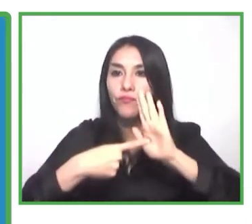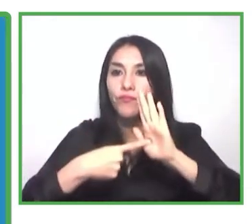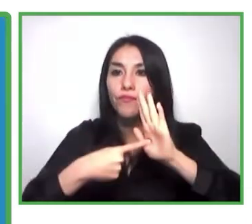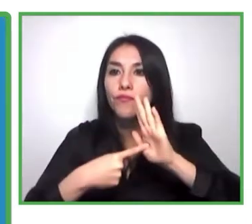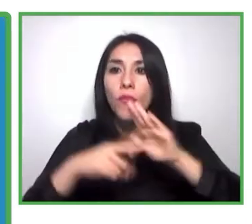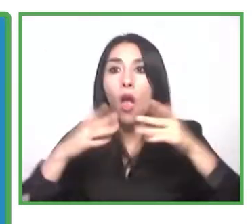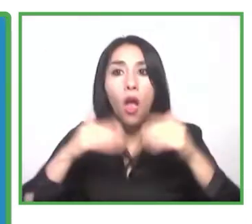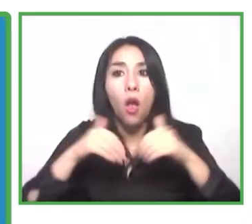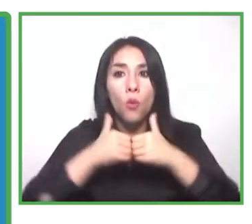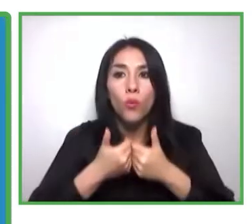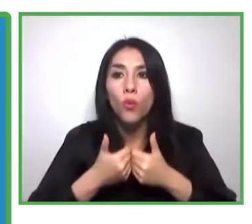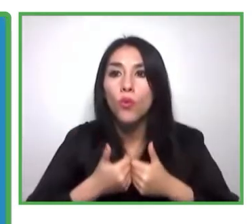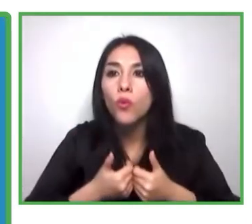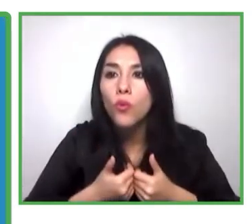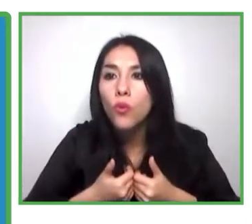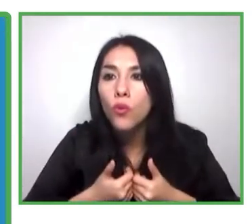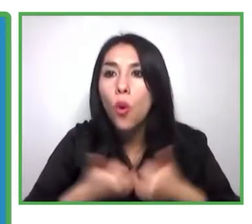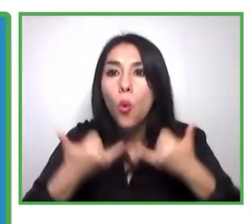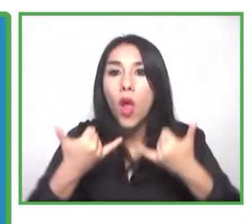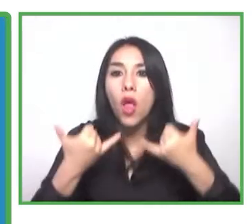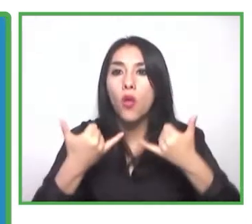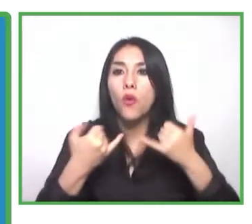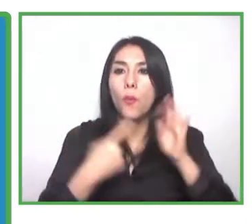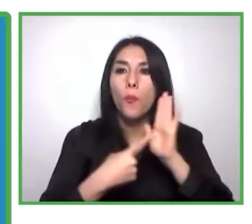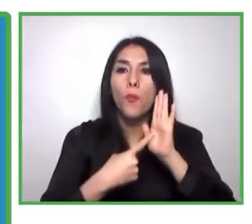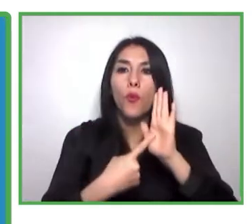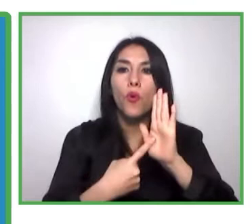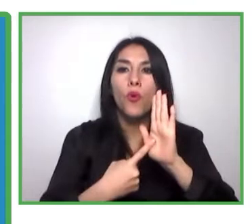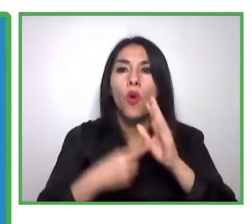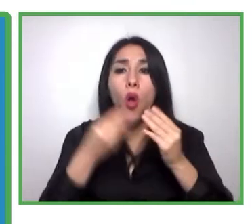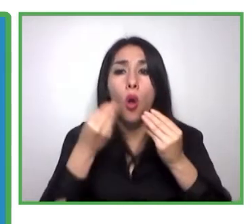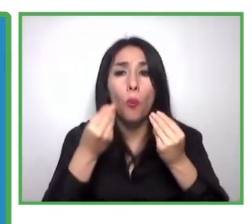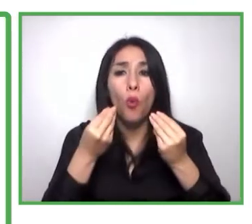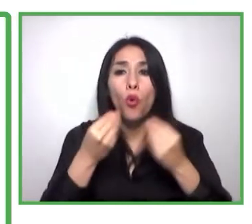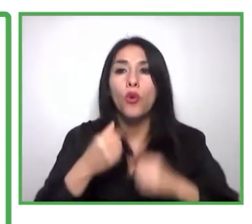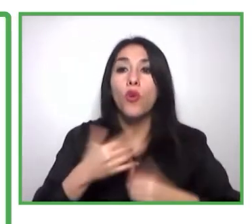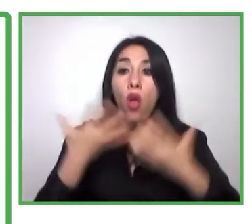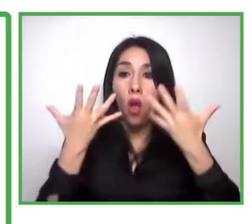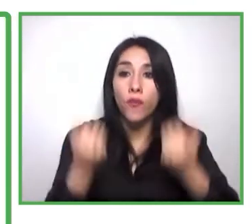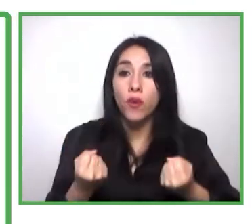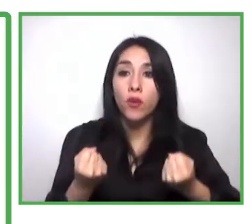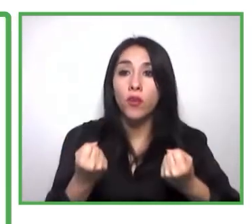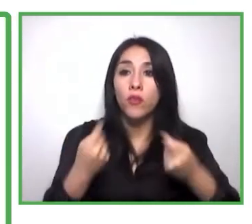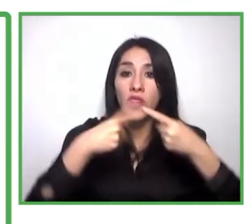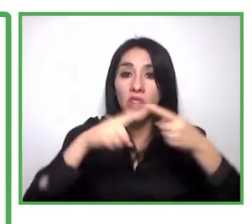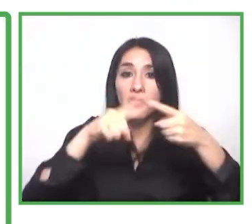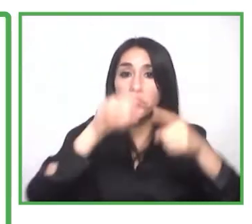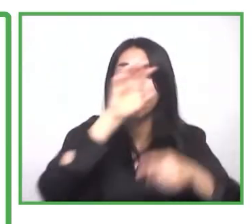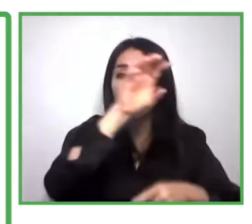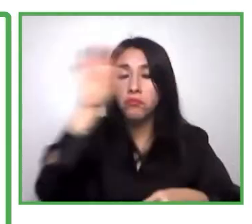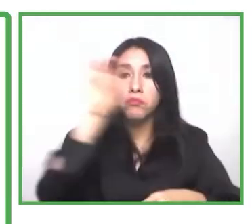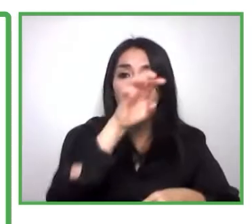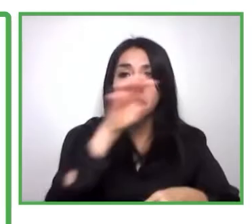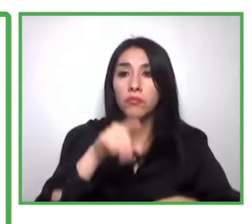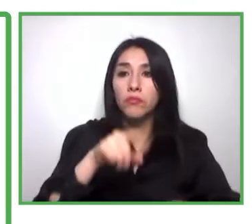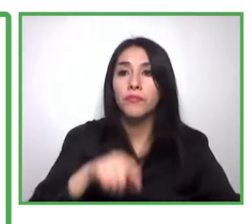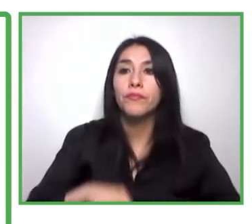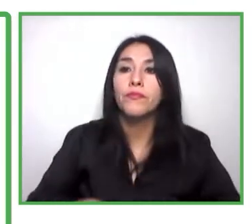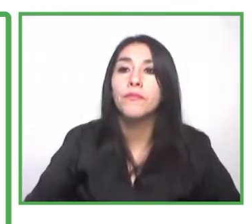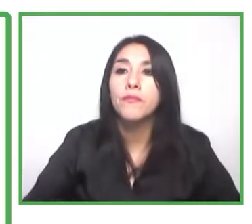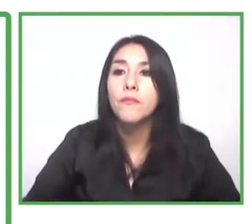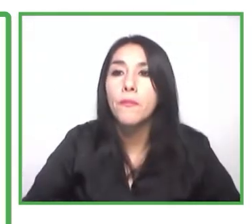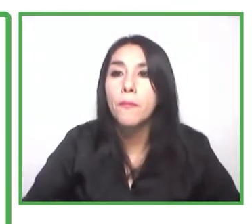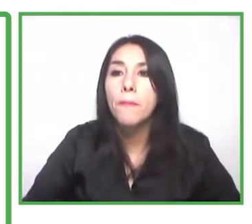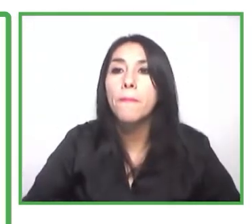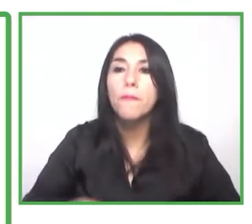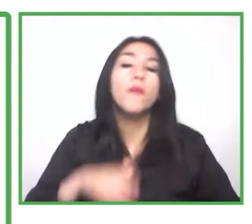laborales también de forma inclusiva, y esta es una de las novedades donde tenemos una agenda que se va a llenar los dos primeros